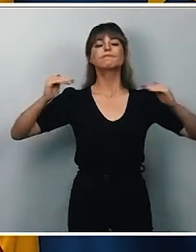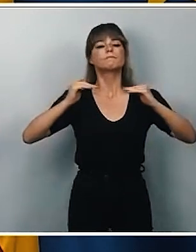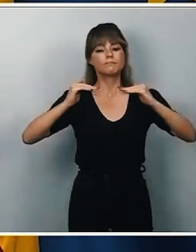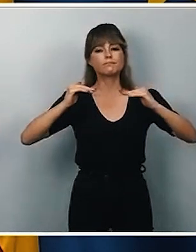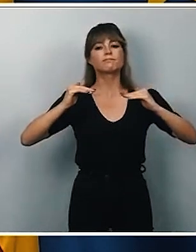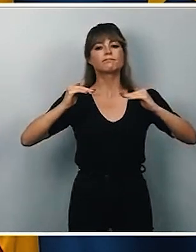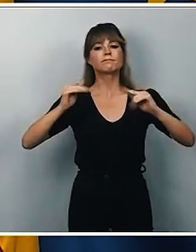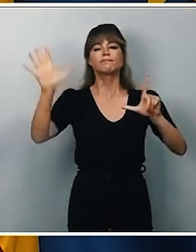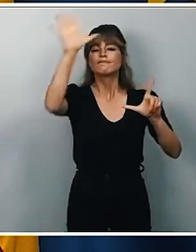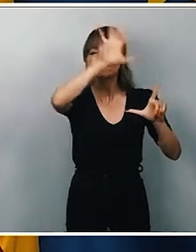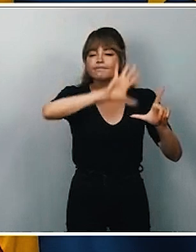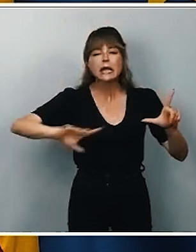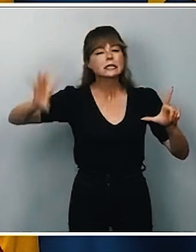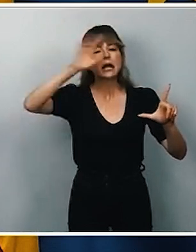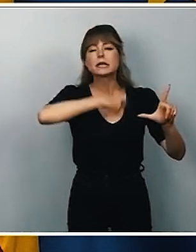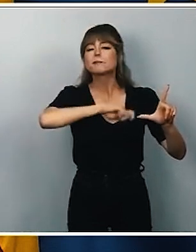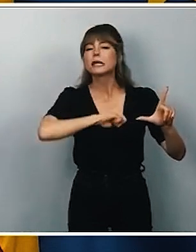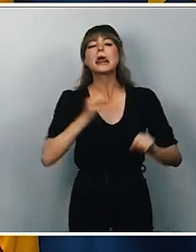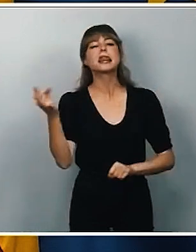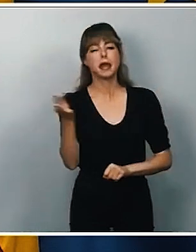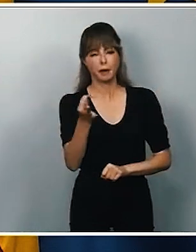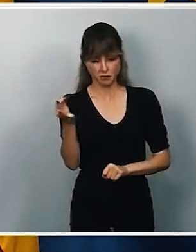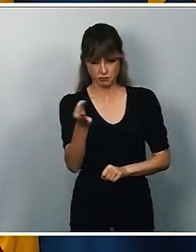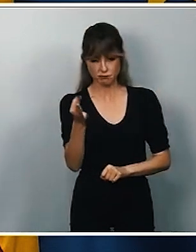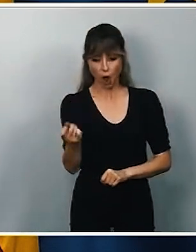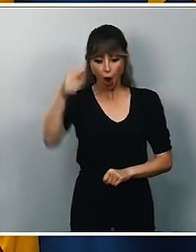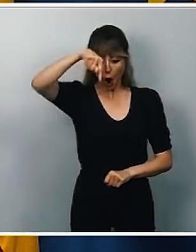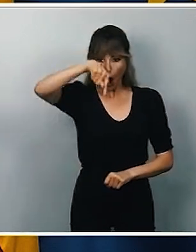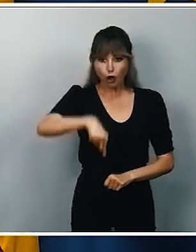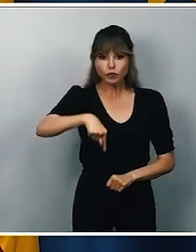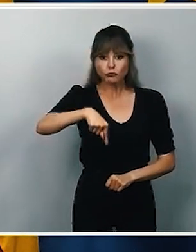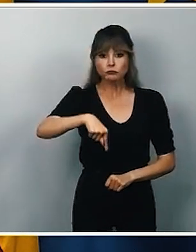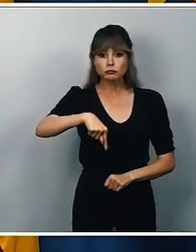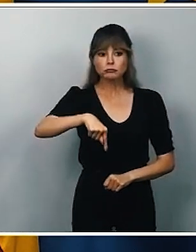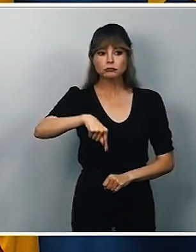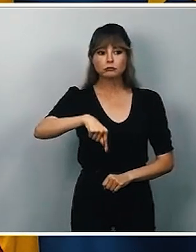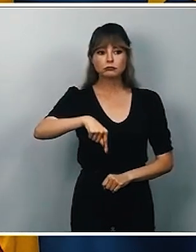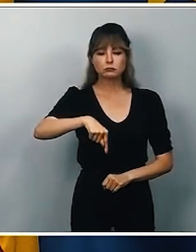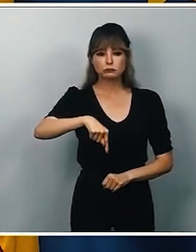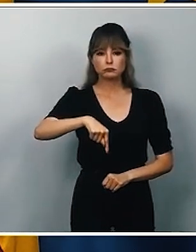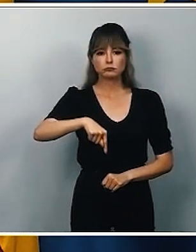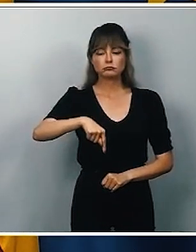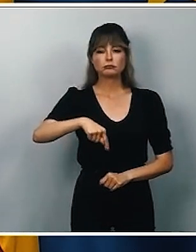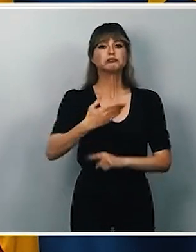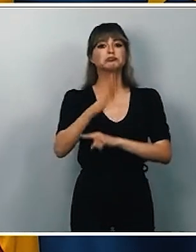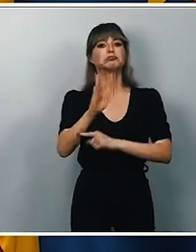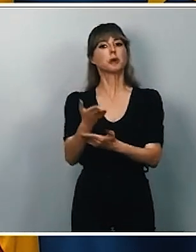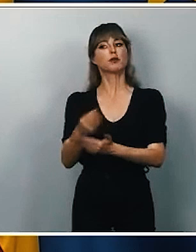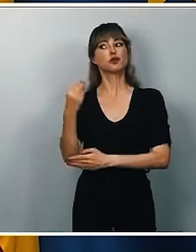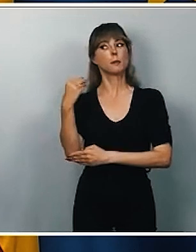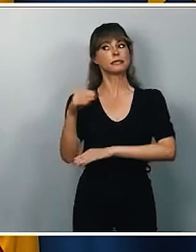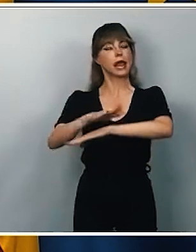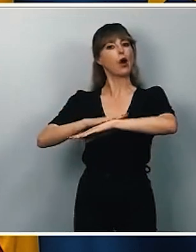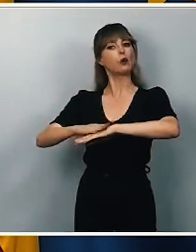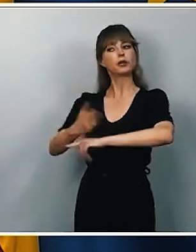en todo el territorio español. Por eso, hoy proponemos al presidente del